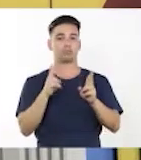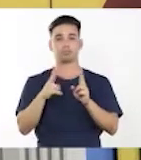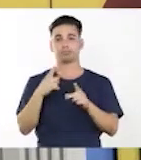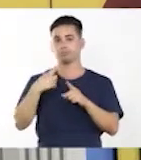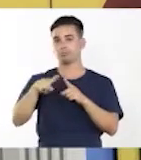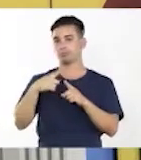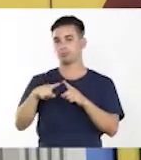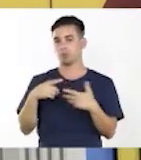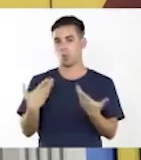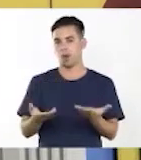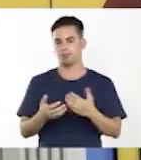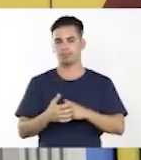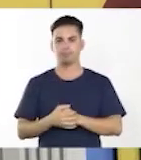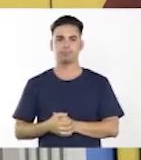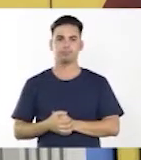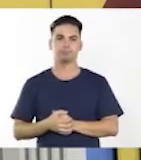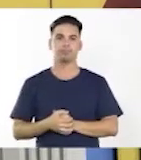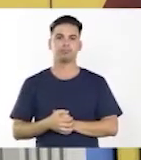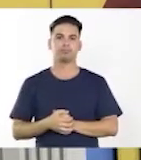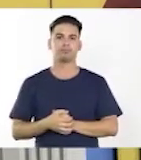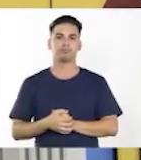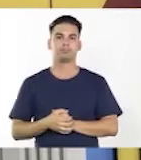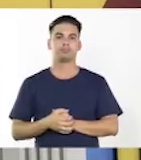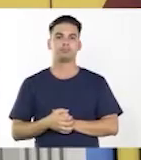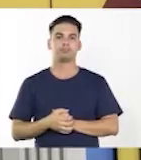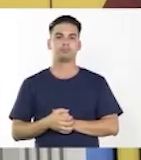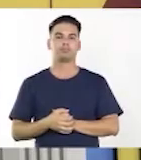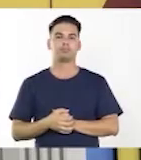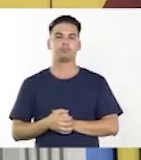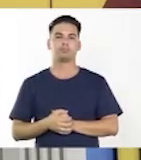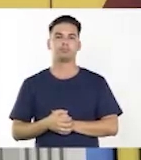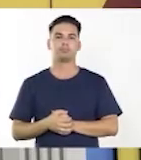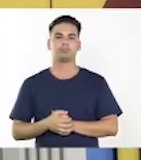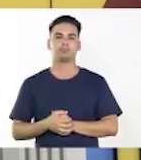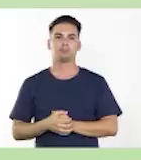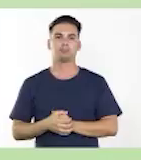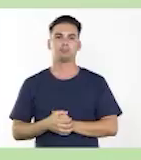Entonces vamos a ver las actividades que se van a desarrollar.